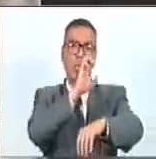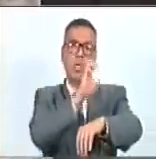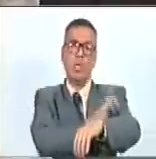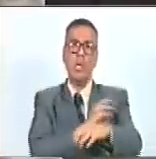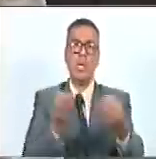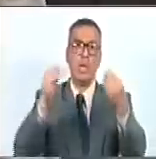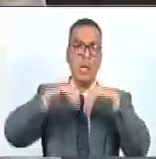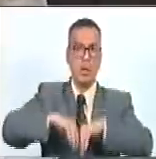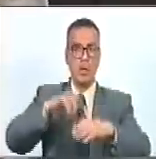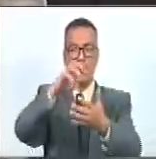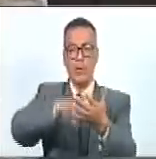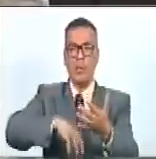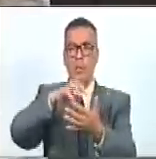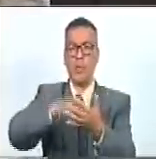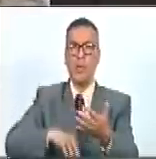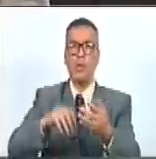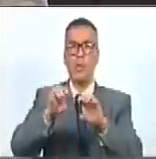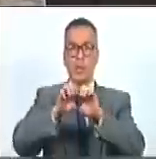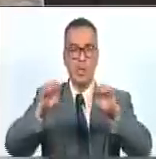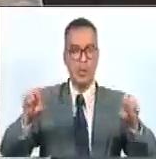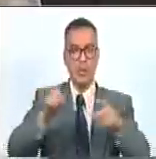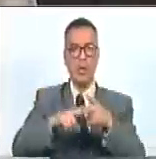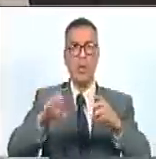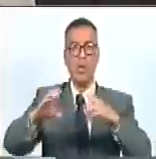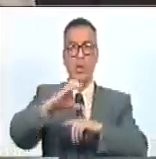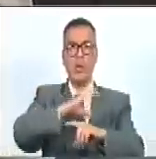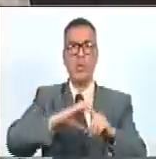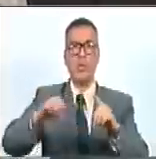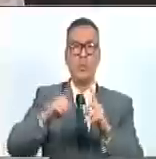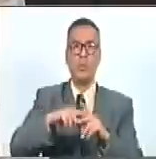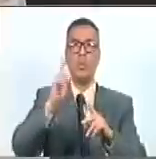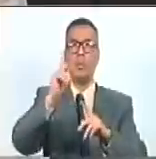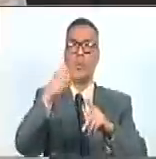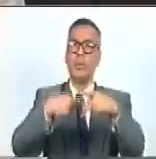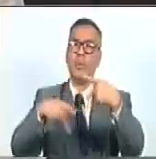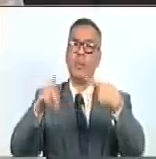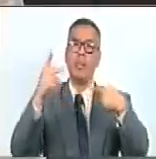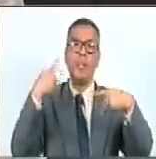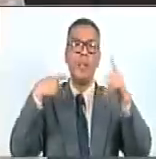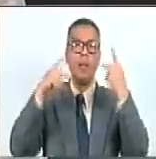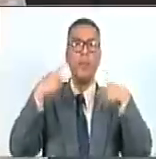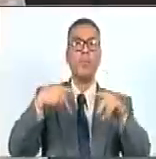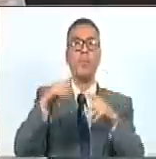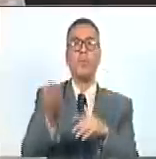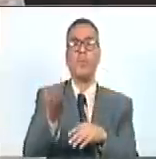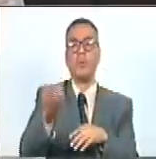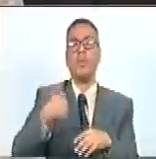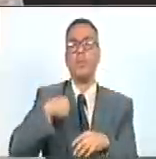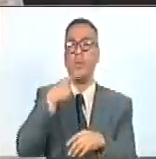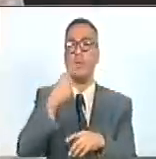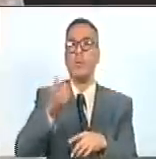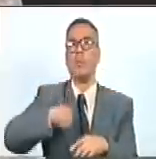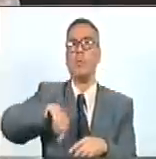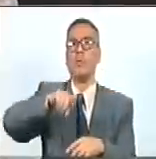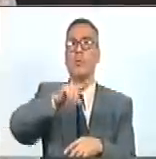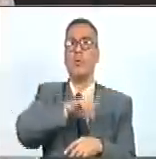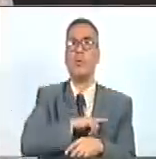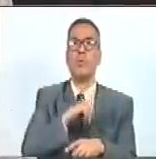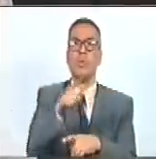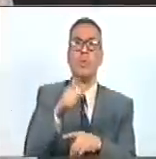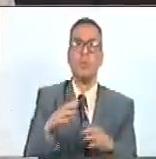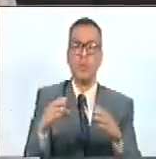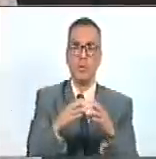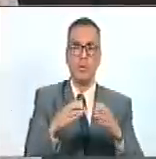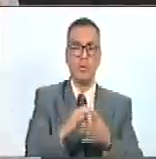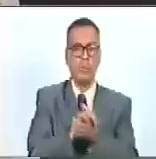acuerdos de agricultura, en educación, en cultura y en turismo, que es importante resaltar y que estamos nosotros a través de este